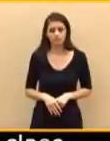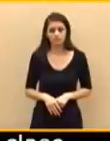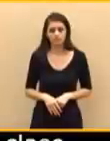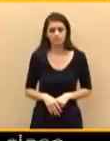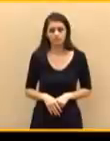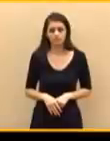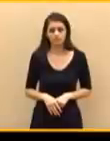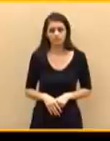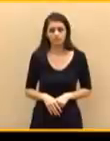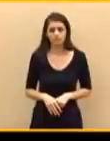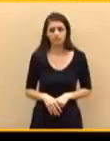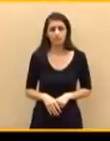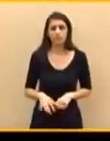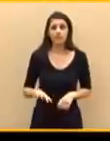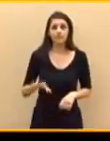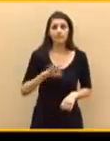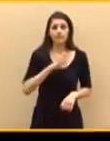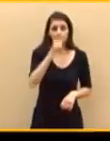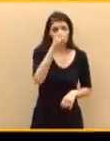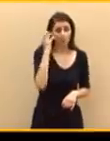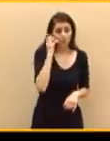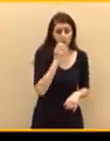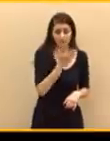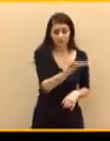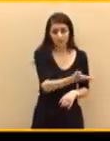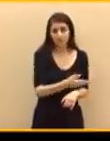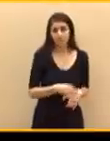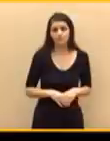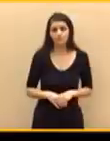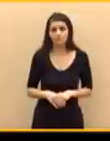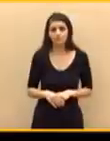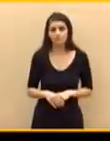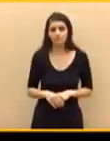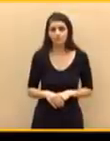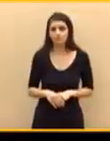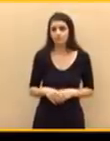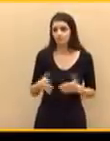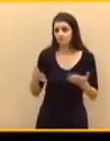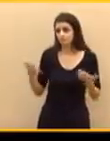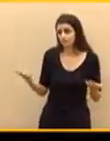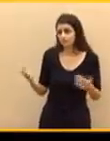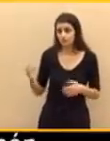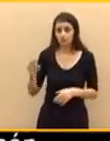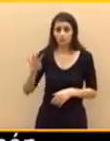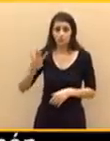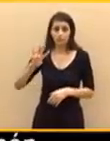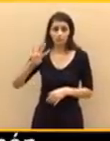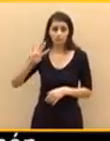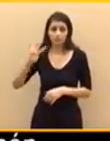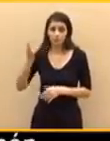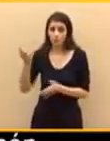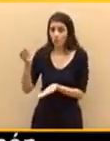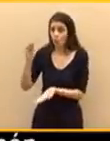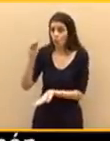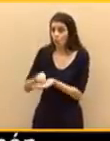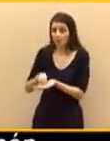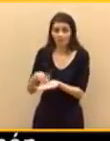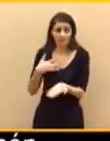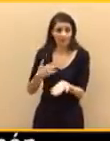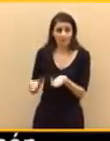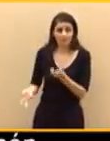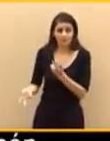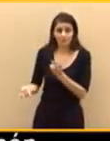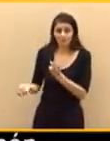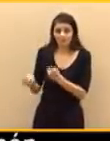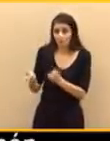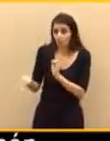Señor Espinosa de los Monteros de Simón. Pues por cuarta semana consecutiva no me contesta usted a preguntas muy concretas, porque no le he preguntado sobre lo